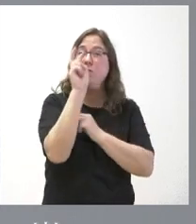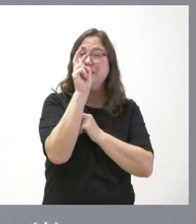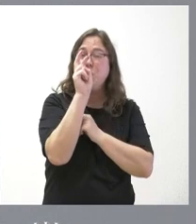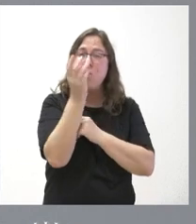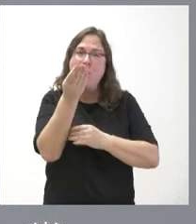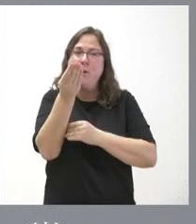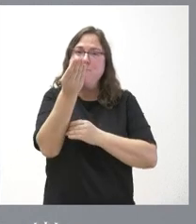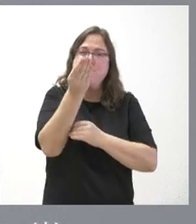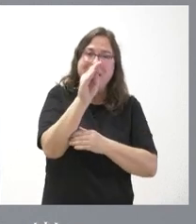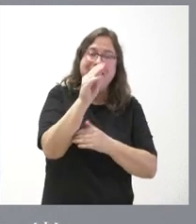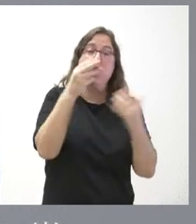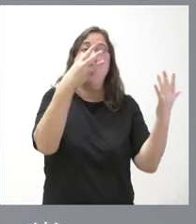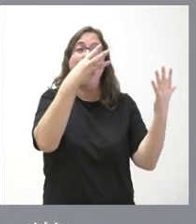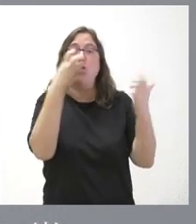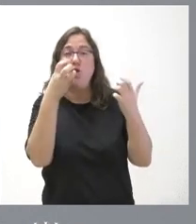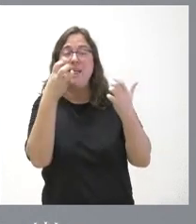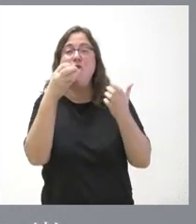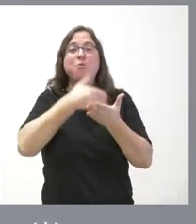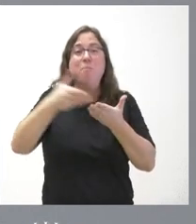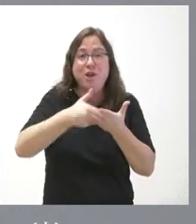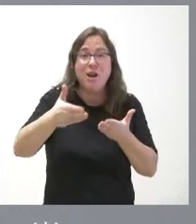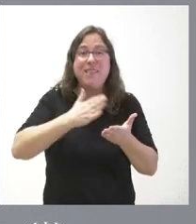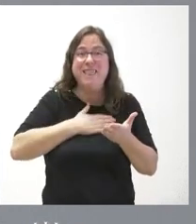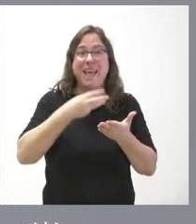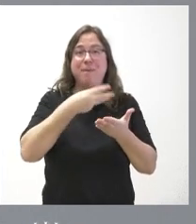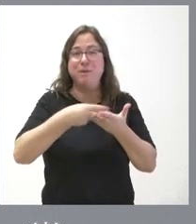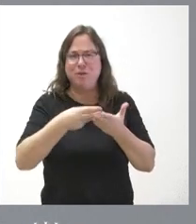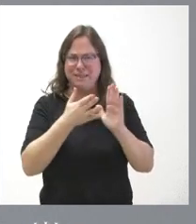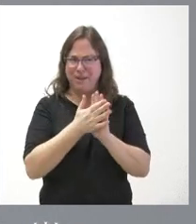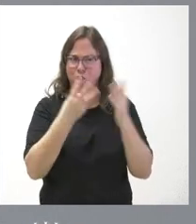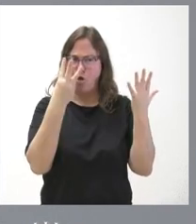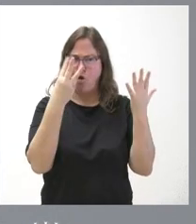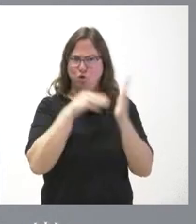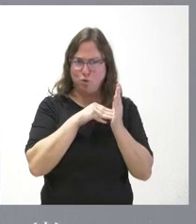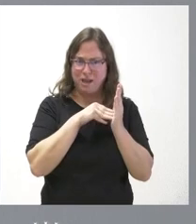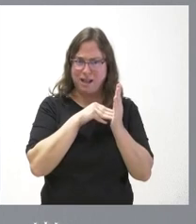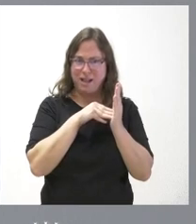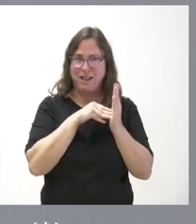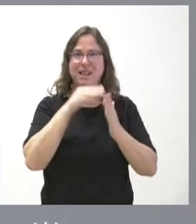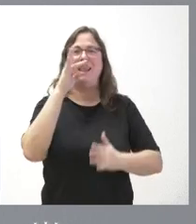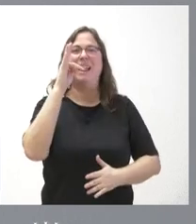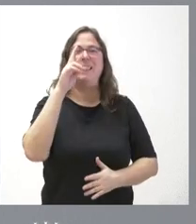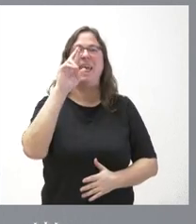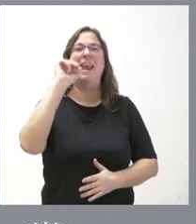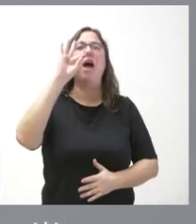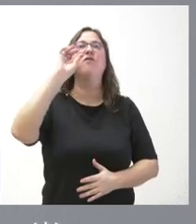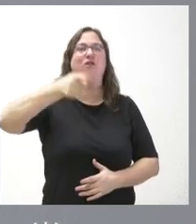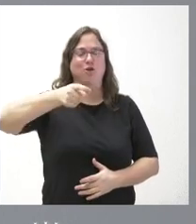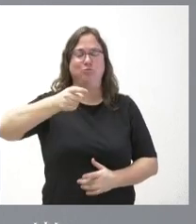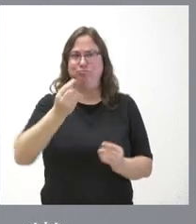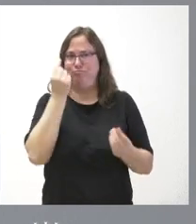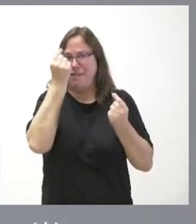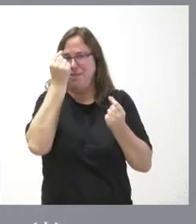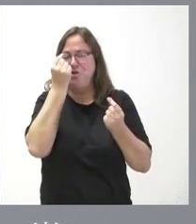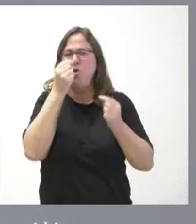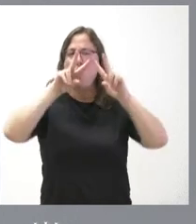millones de millones, es decir, 8.000 teraflops. Esto va a ser muy relevante en el ámbito de